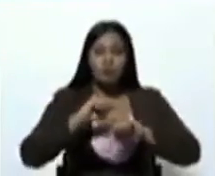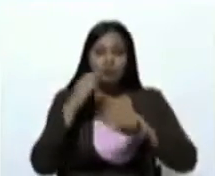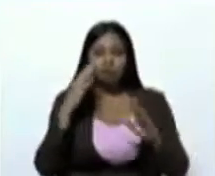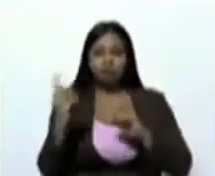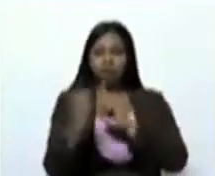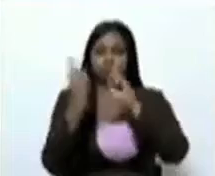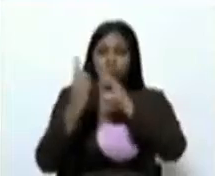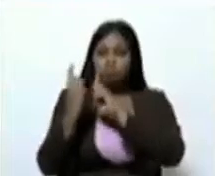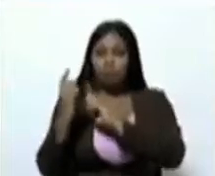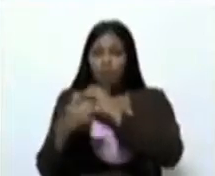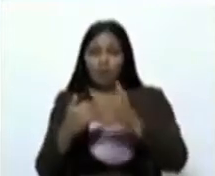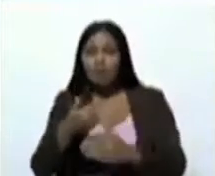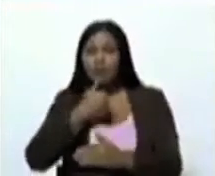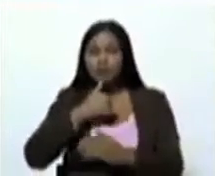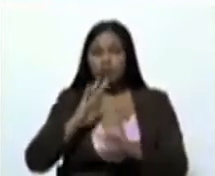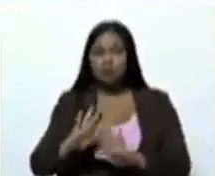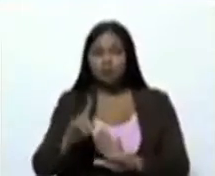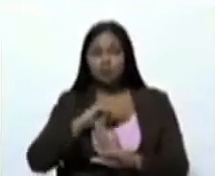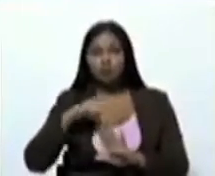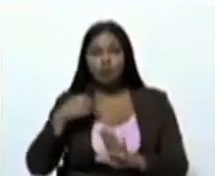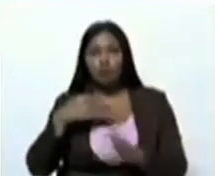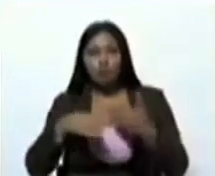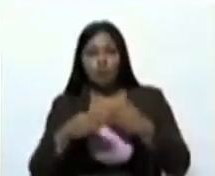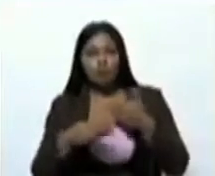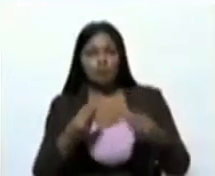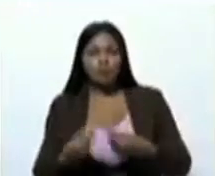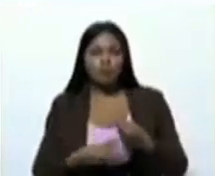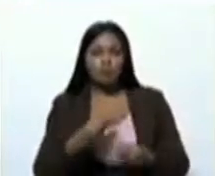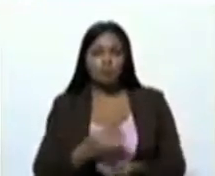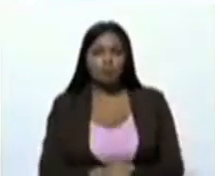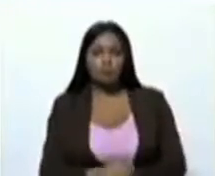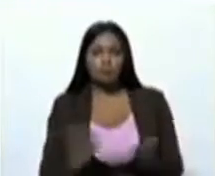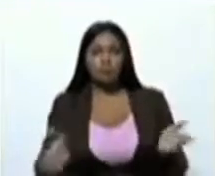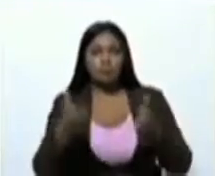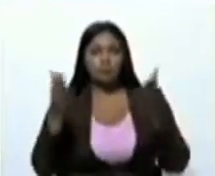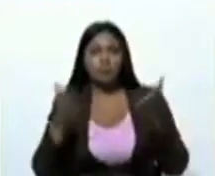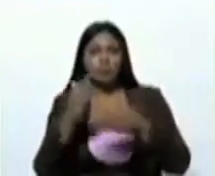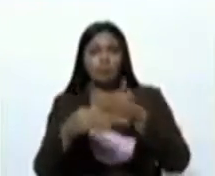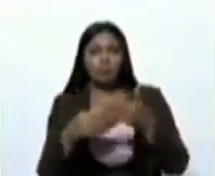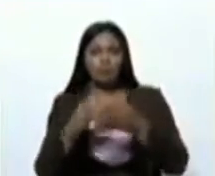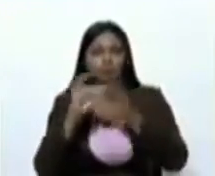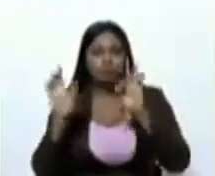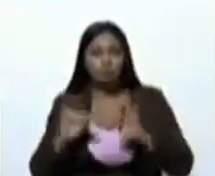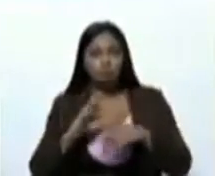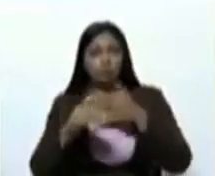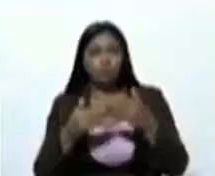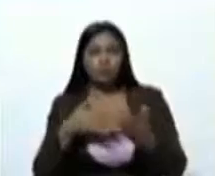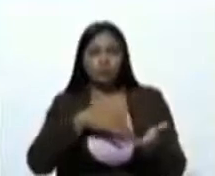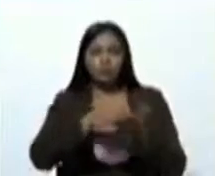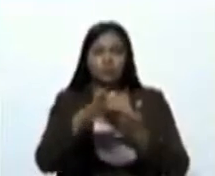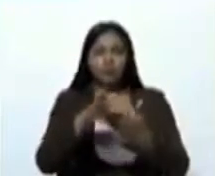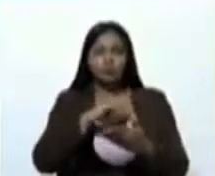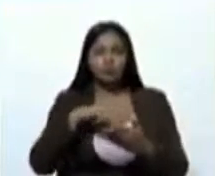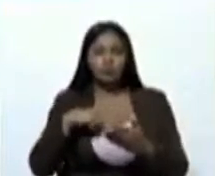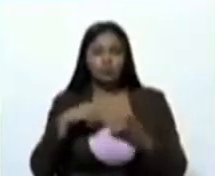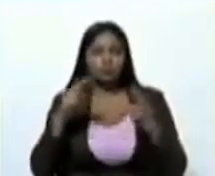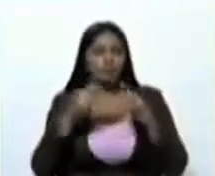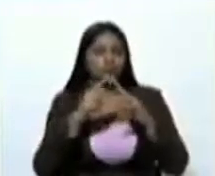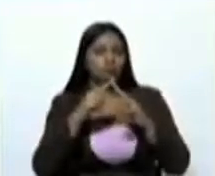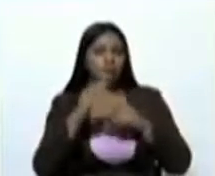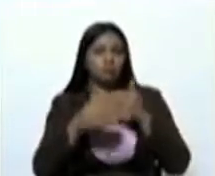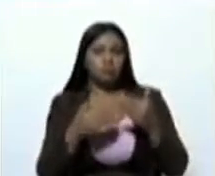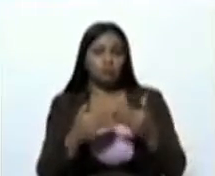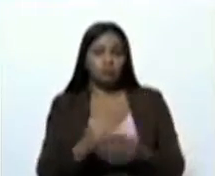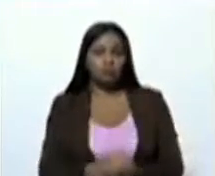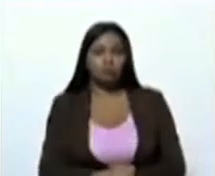enfrentando y resistiendo en este momento tengan, diríamos, otros incentivos y otros mecanismos para garantizar que nuestro conocimiento lo podamos